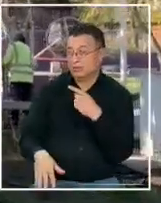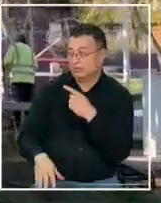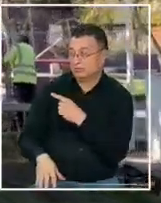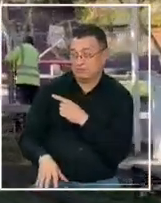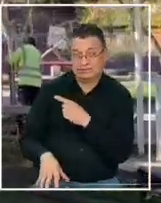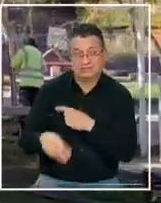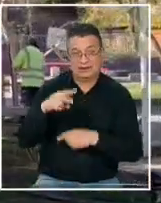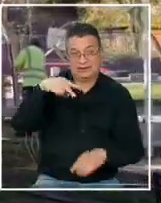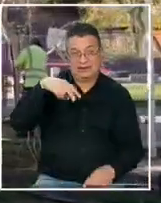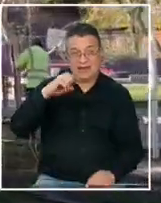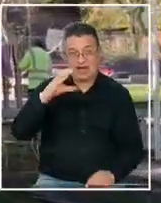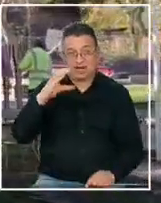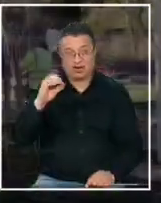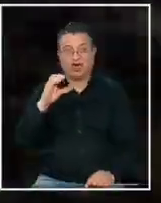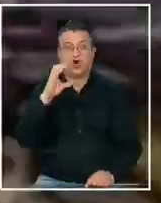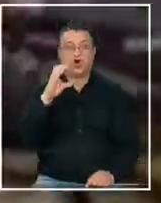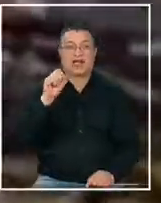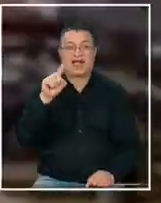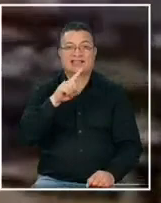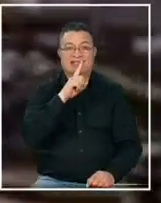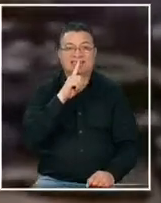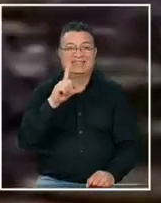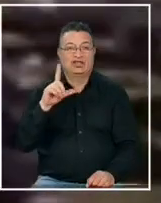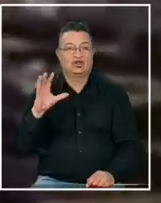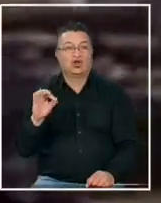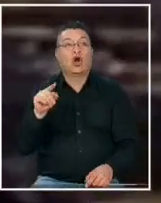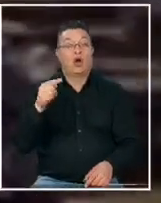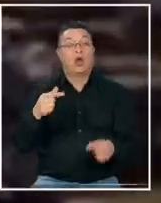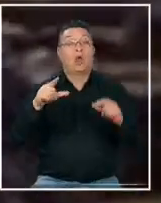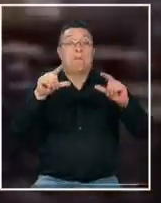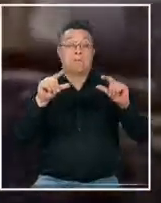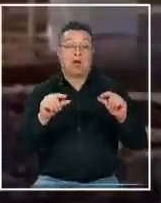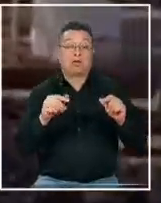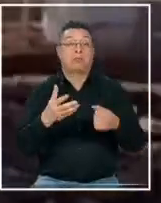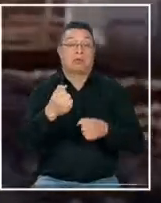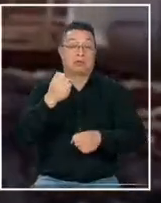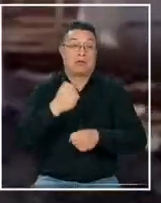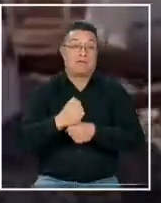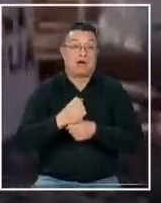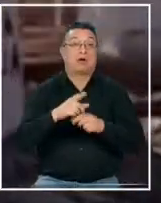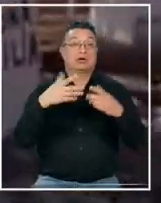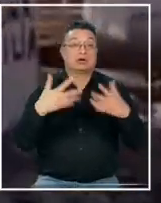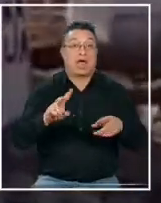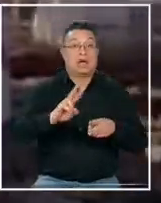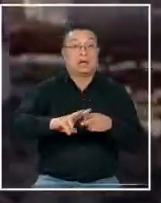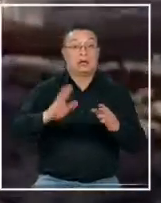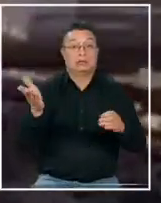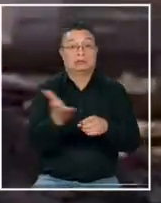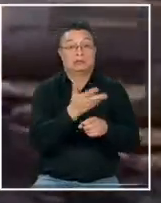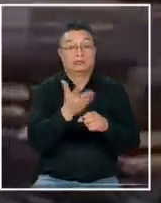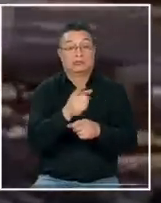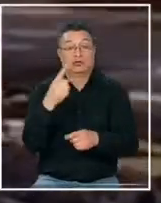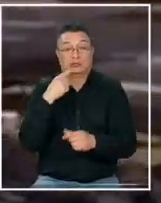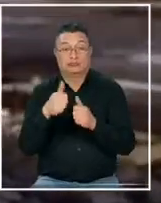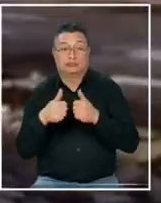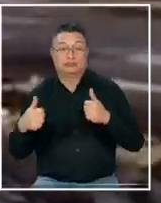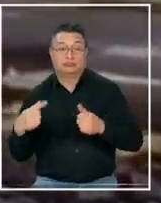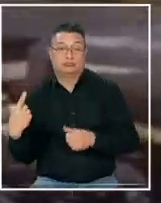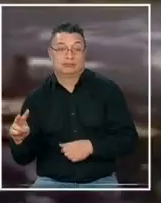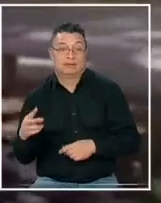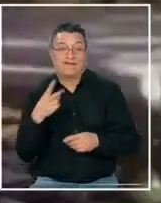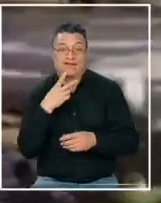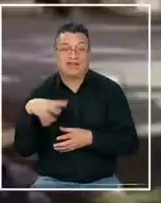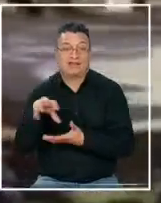narcocastillo tal vez ahora sea menos que parte del trabajo ya fue hecho. Antes de que llegara la autoridad